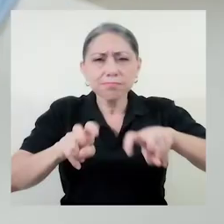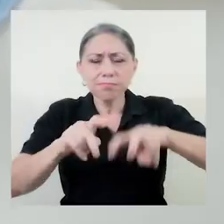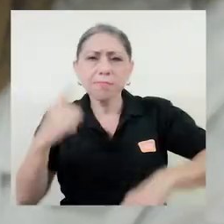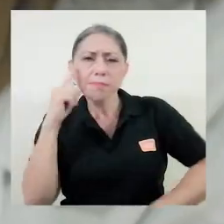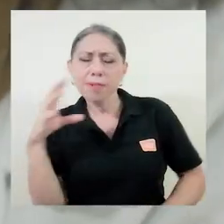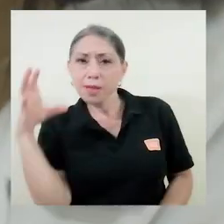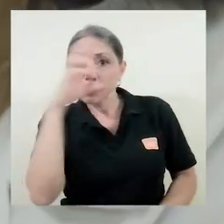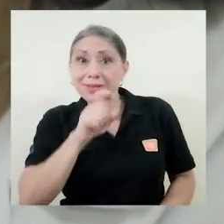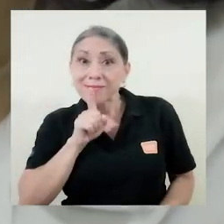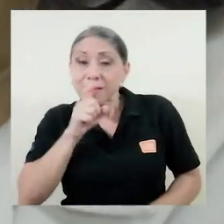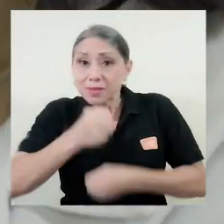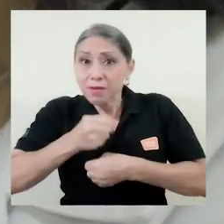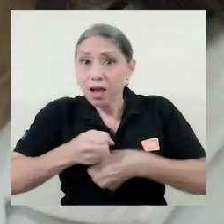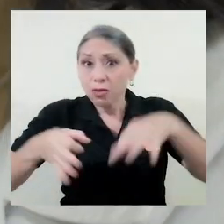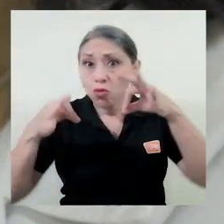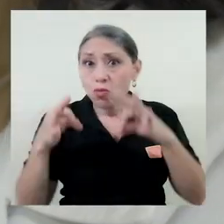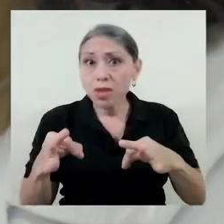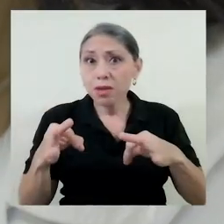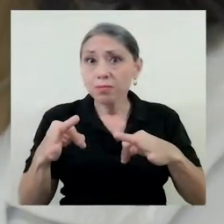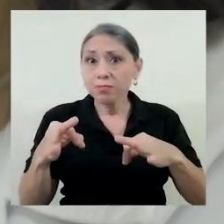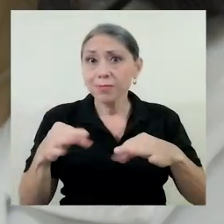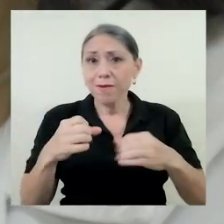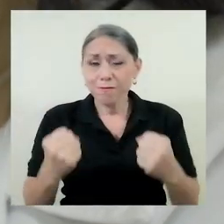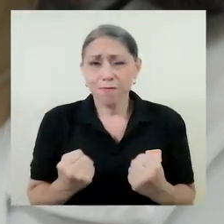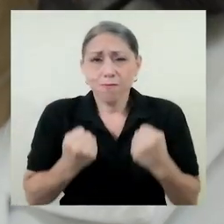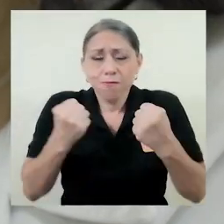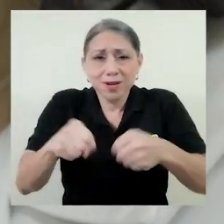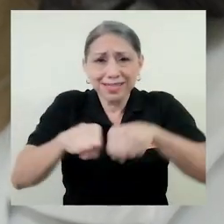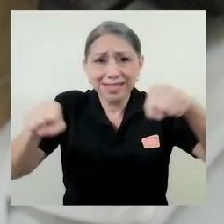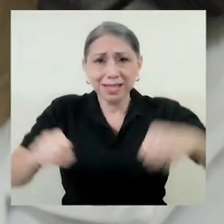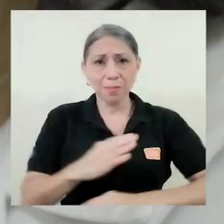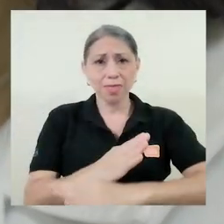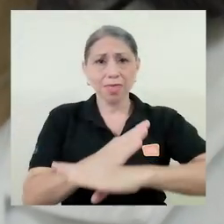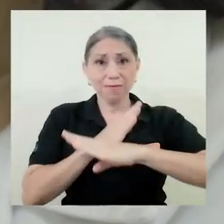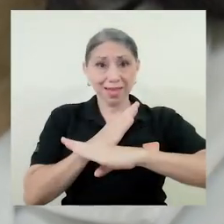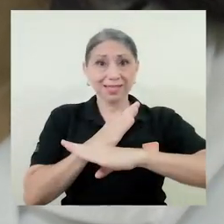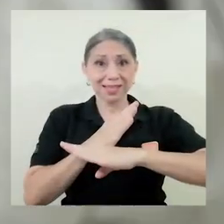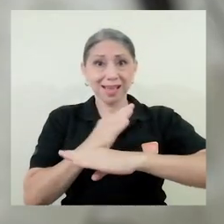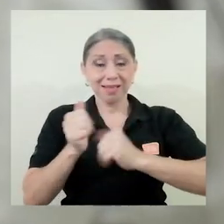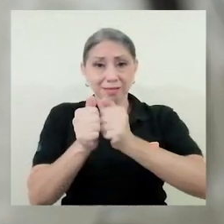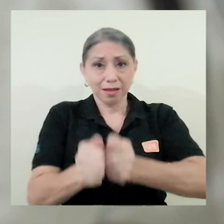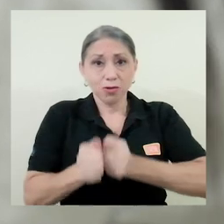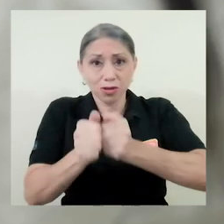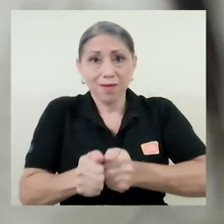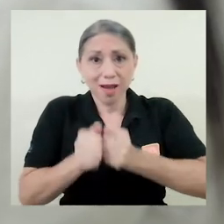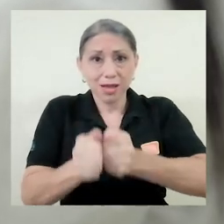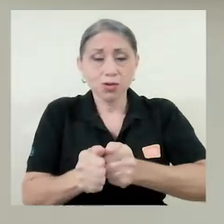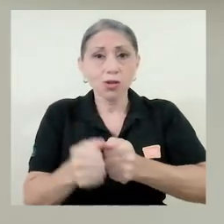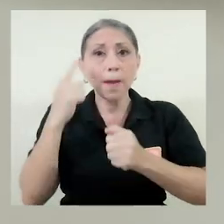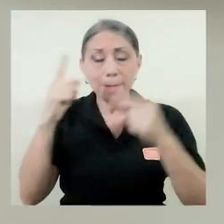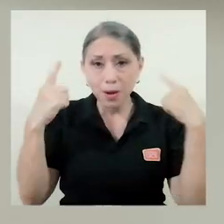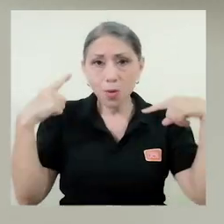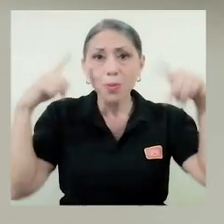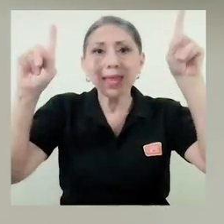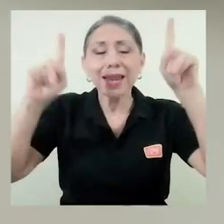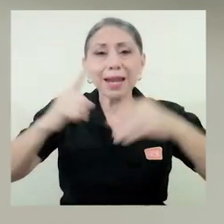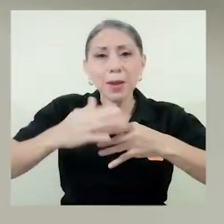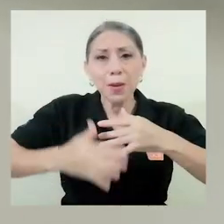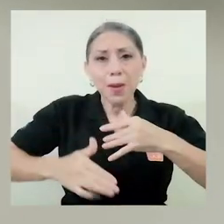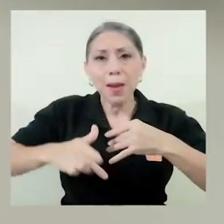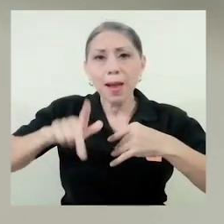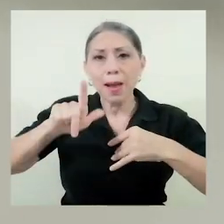valorar la efectividad de las inmunizaciones que están realizando en caballos, con el fin de obtener plasma con